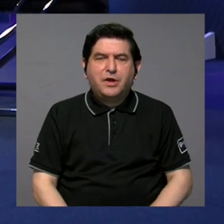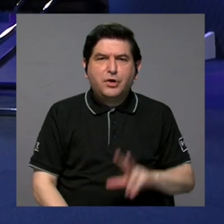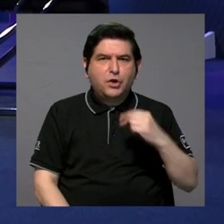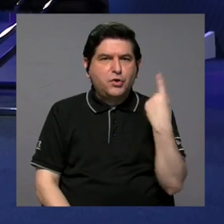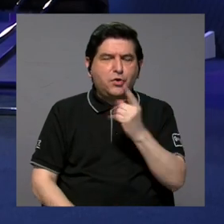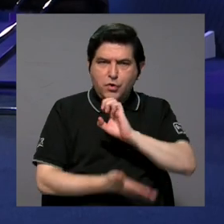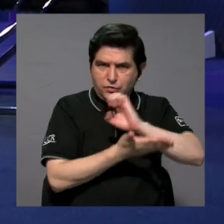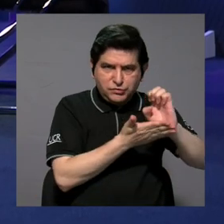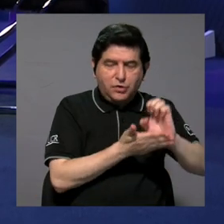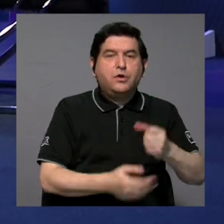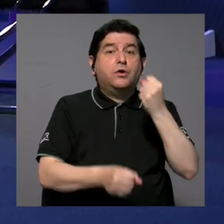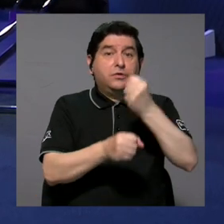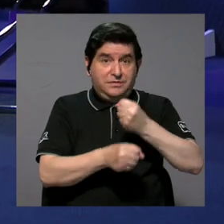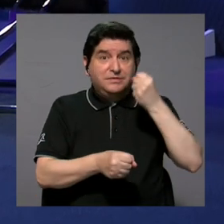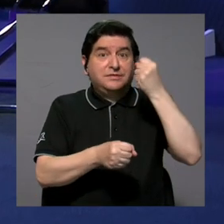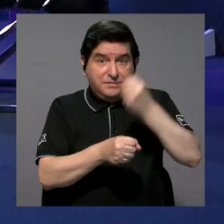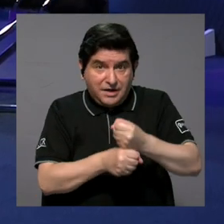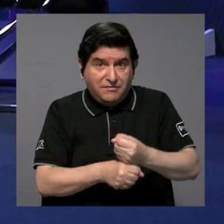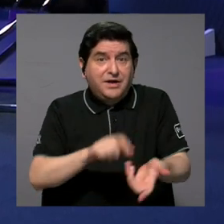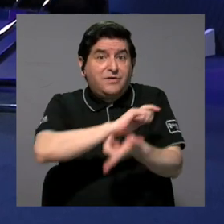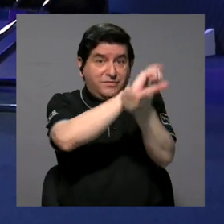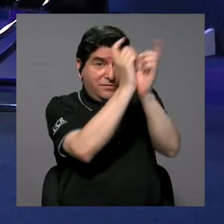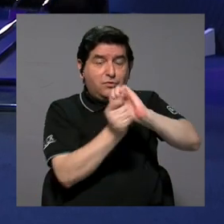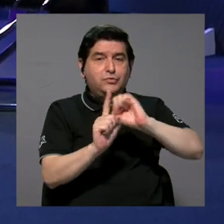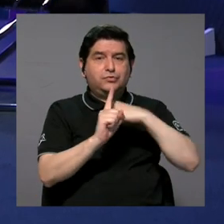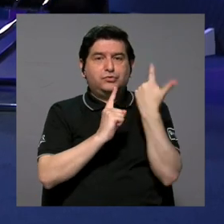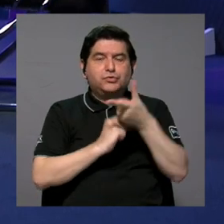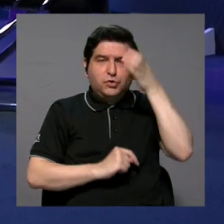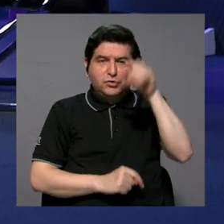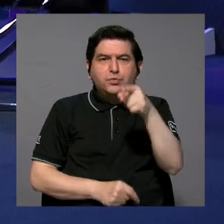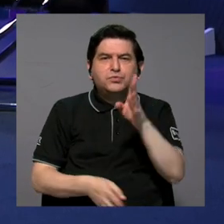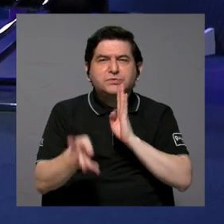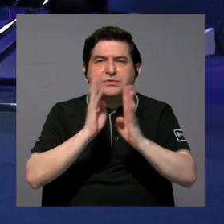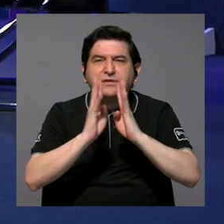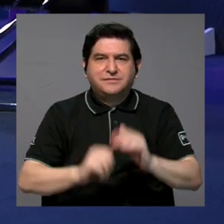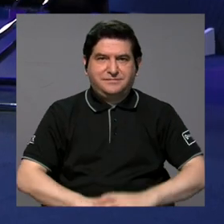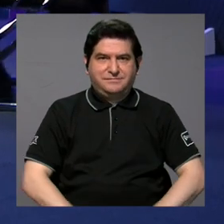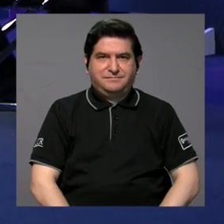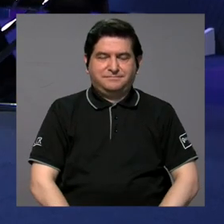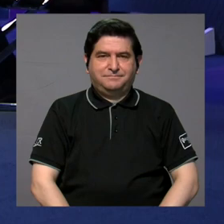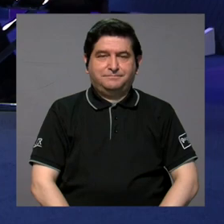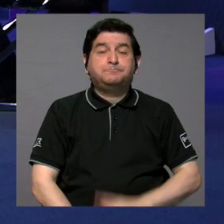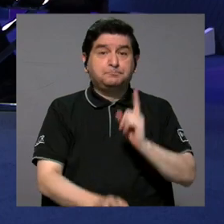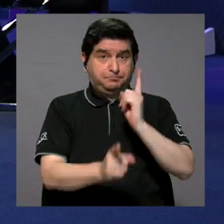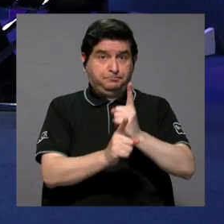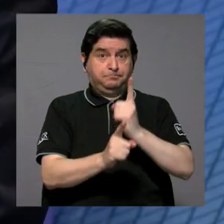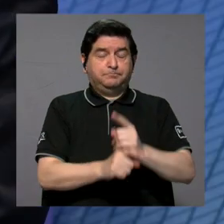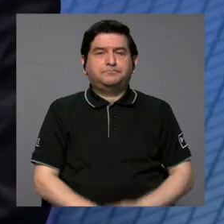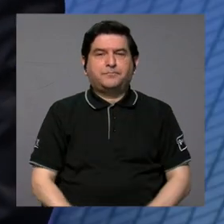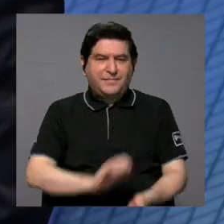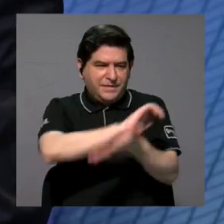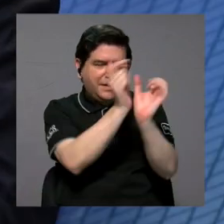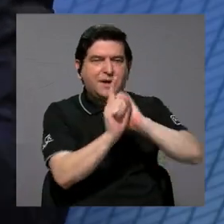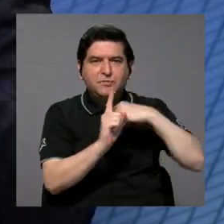la prevención, ¿cuál es ese trabajo, verdad? La transformación sociocultural de la que ustedes hablan. Bueno, efectivamente, digamos, la transformación sociocultural es